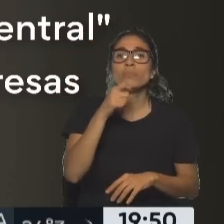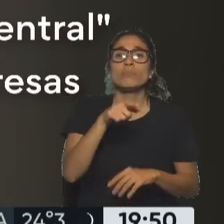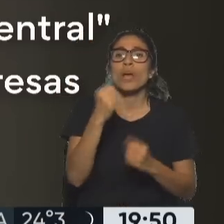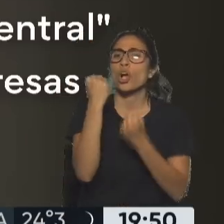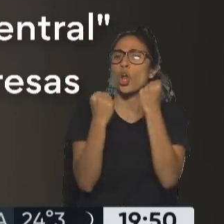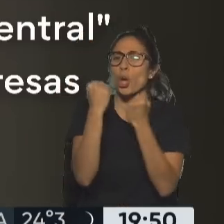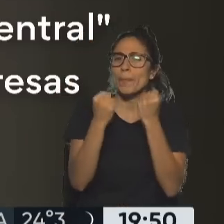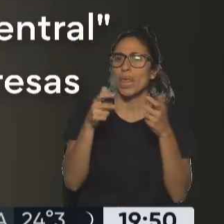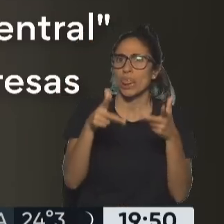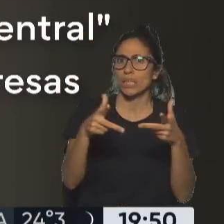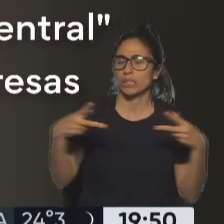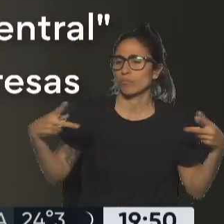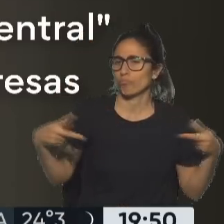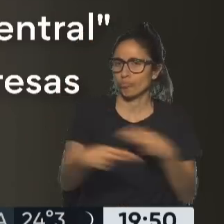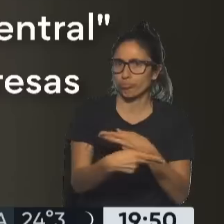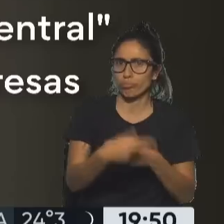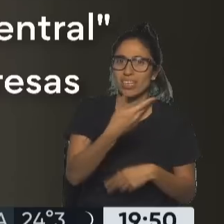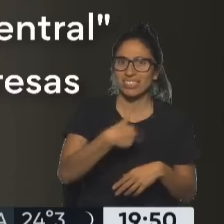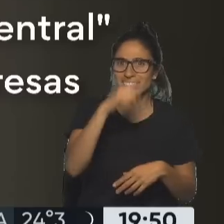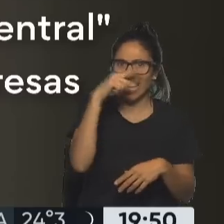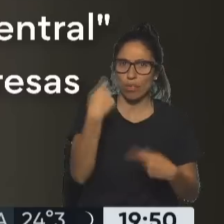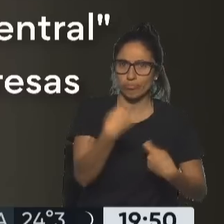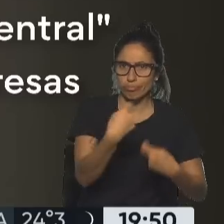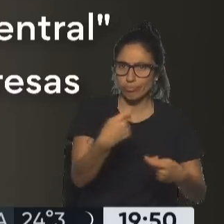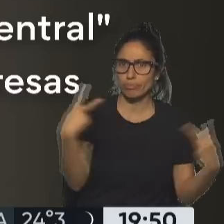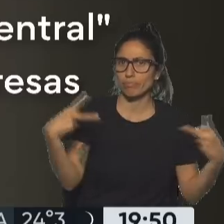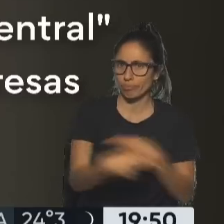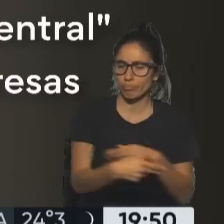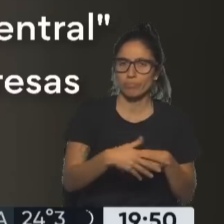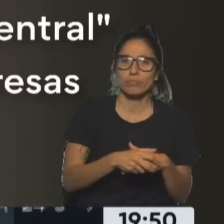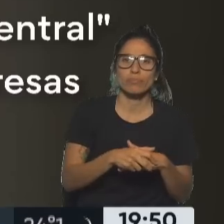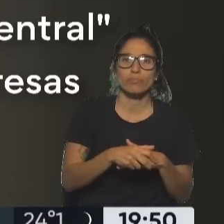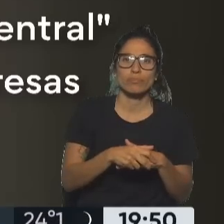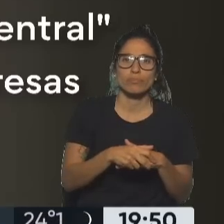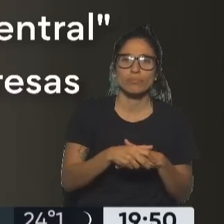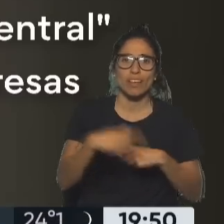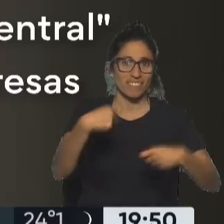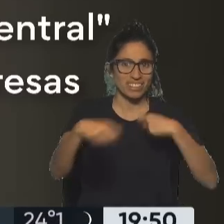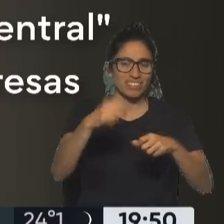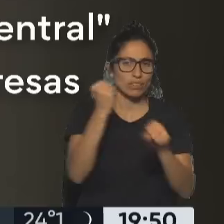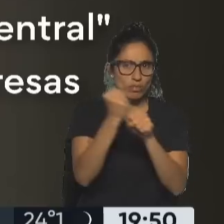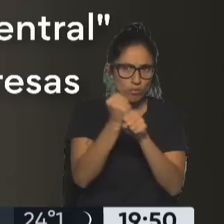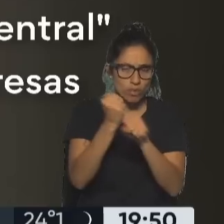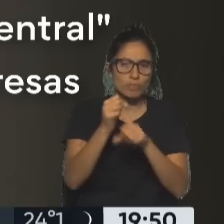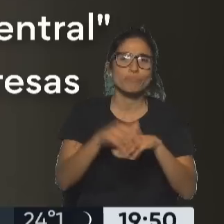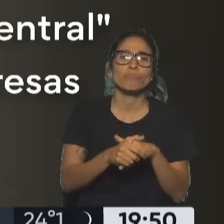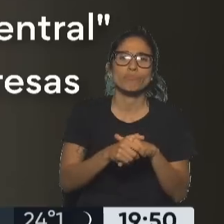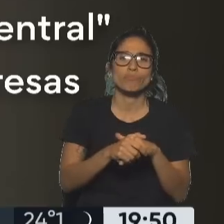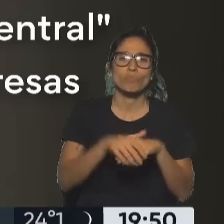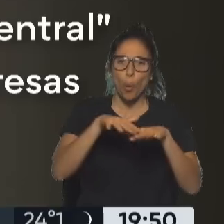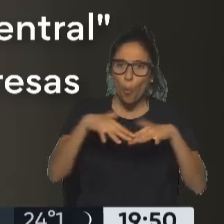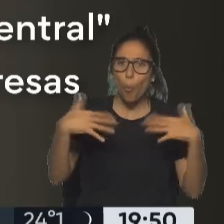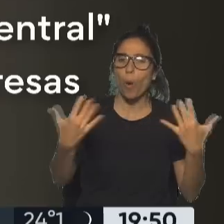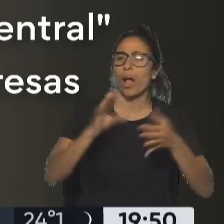hombre dice fuerte recorte del gasto público, flexibilización laboral, banca libre y desregulada junto a la libre competencia de